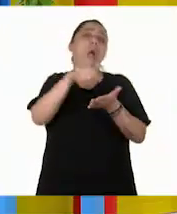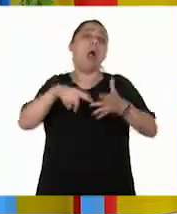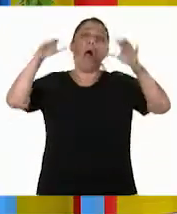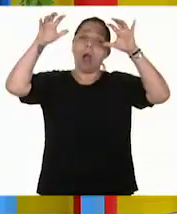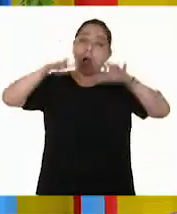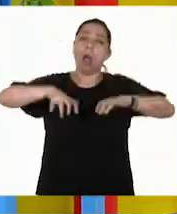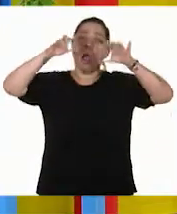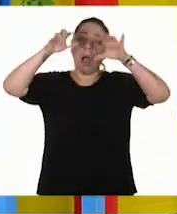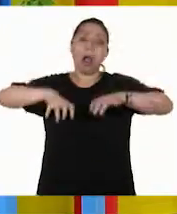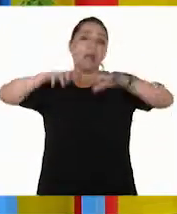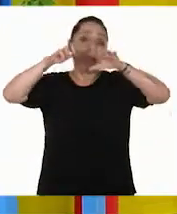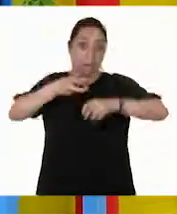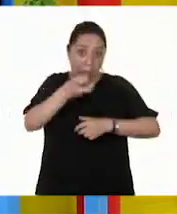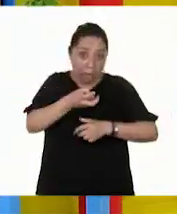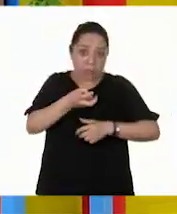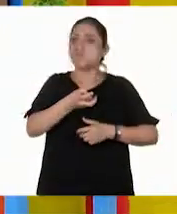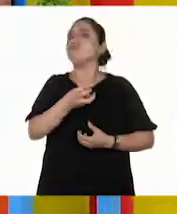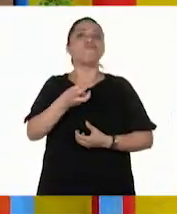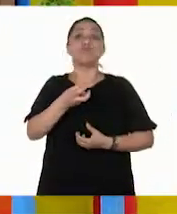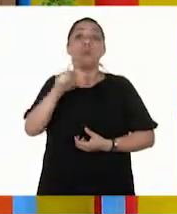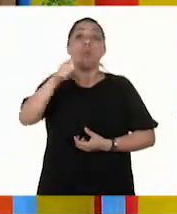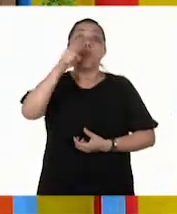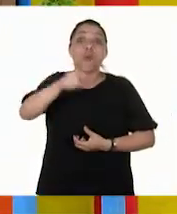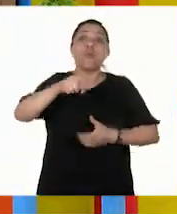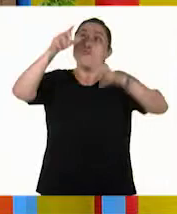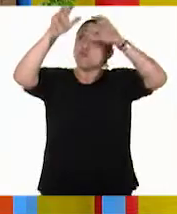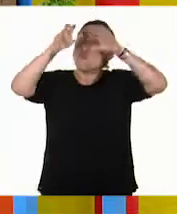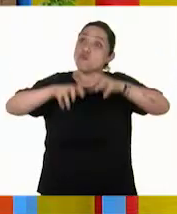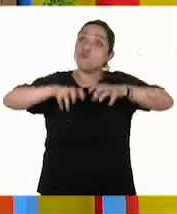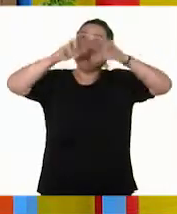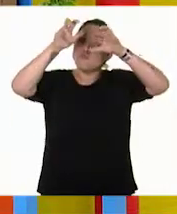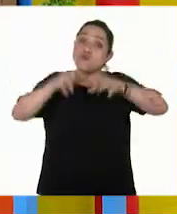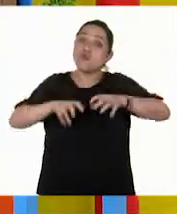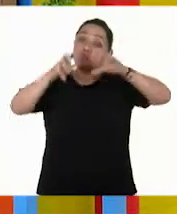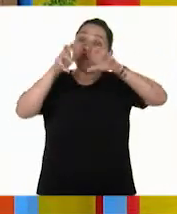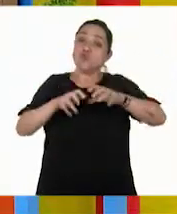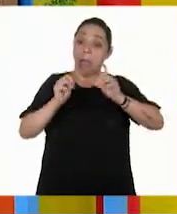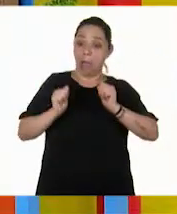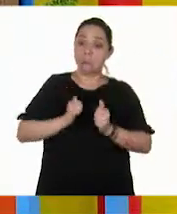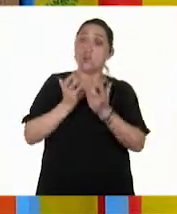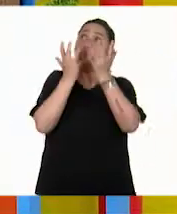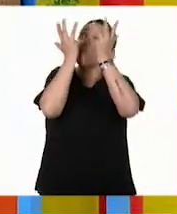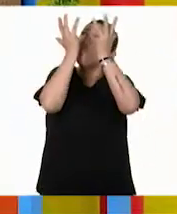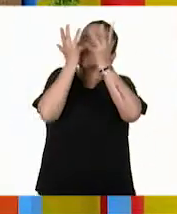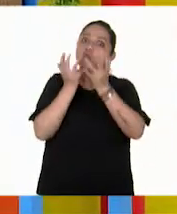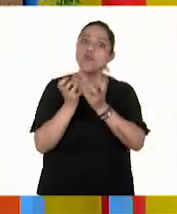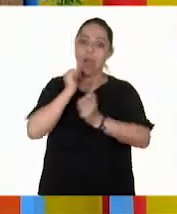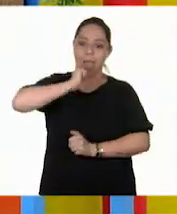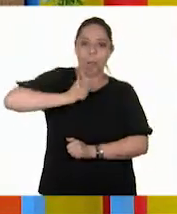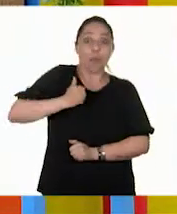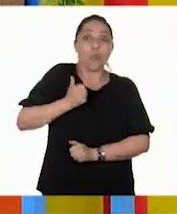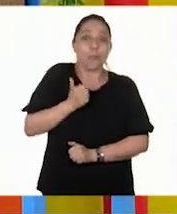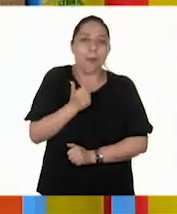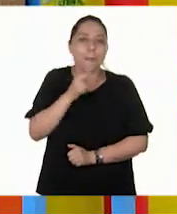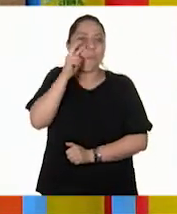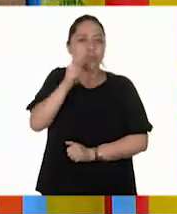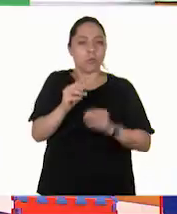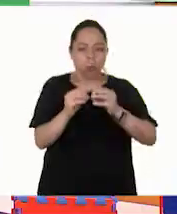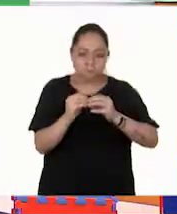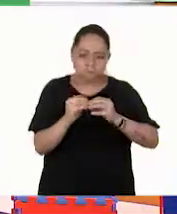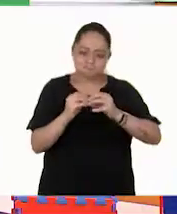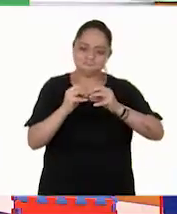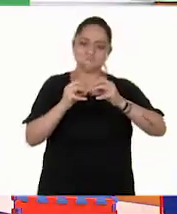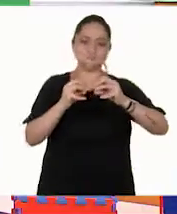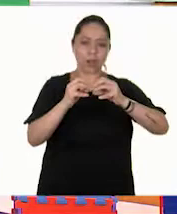Claro, entonces en el momento en el que llueve, ellos aprovechan y guardan todo, todo, todo el agua que pueden. Y por eso es que se ven las infladitos. Por